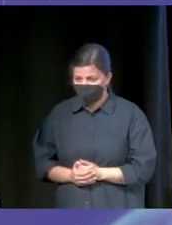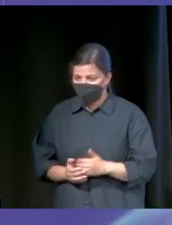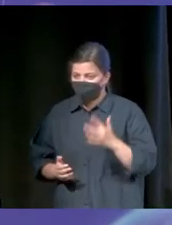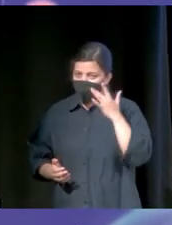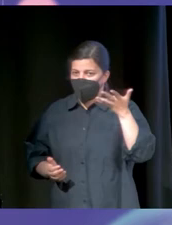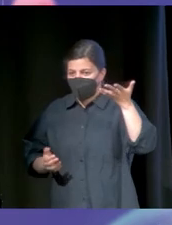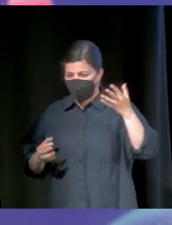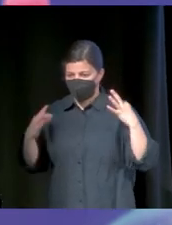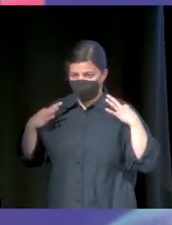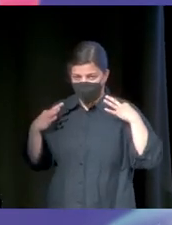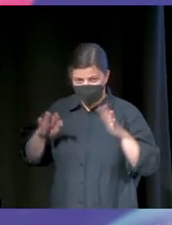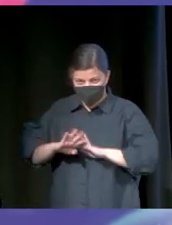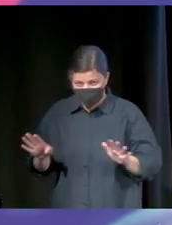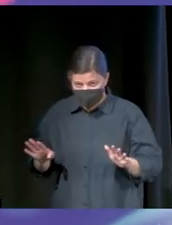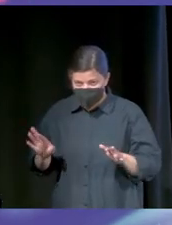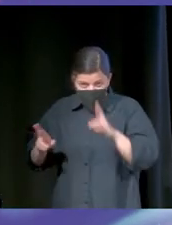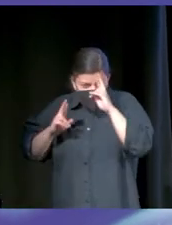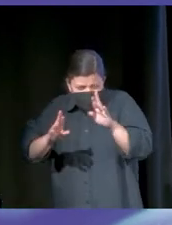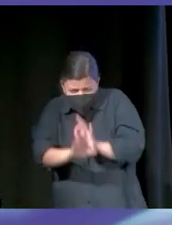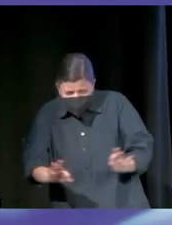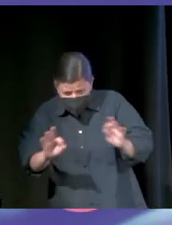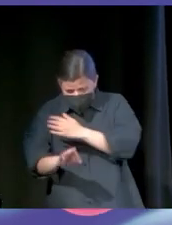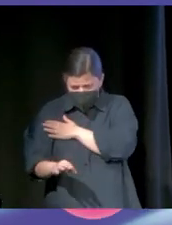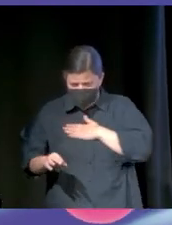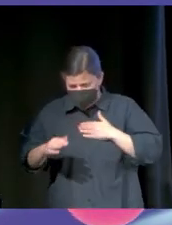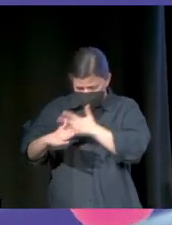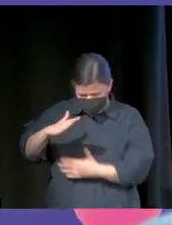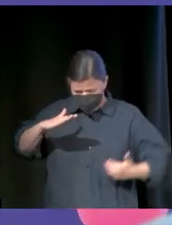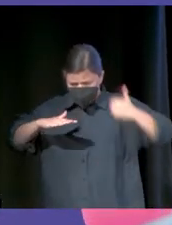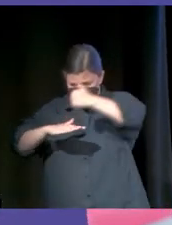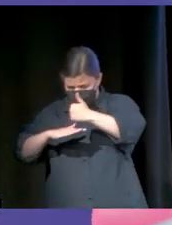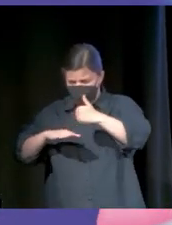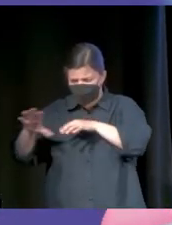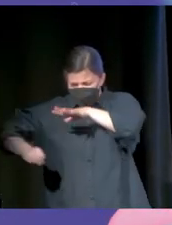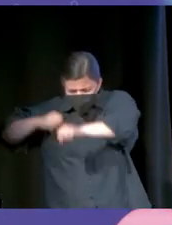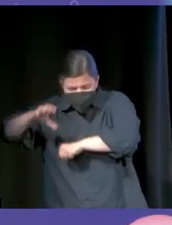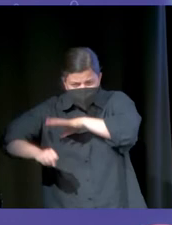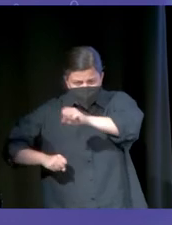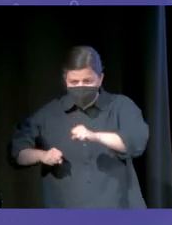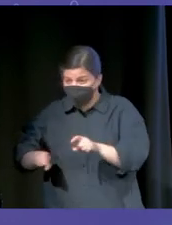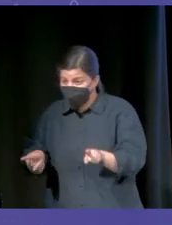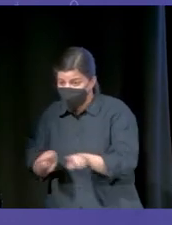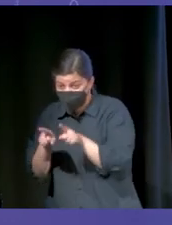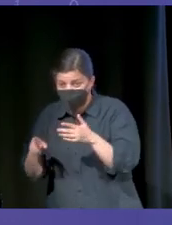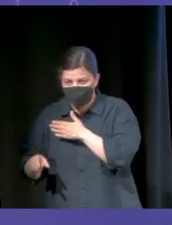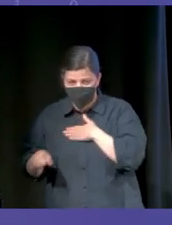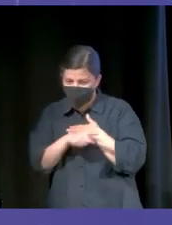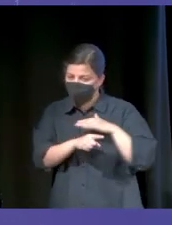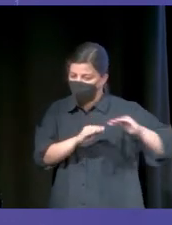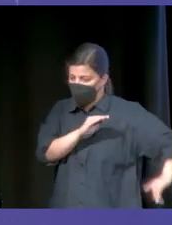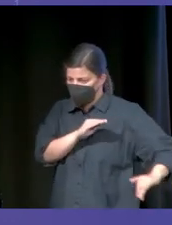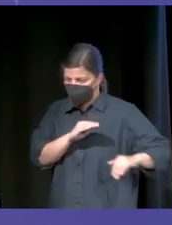Postureo, asaco. Pero que no respeta a nadie. Que quiere subir a partir de pisar a los demás. Que no le importa crecer, le importa que los otros crezcan menos.